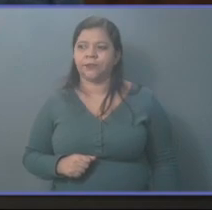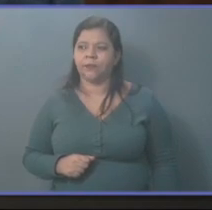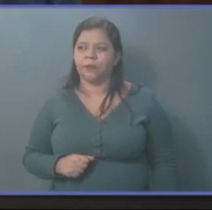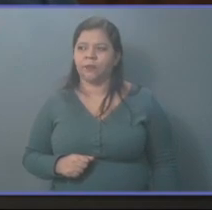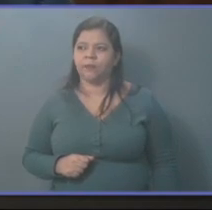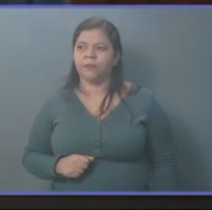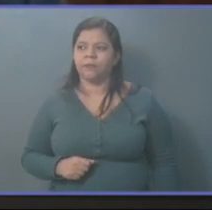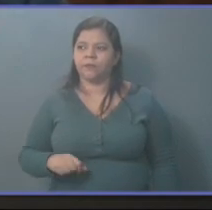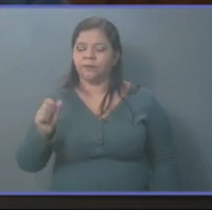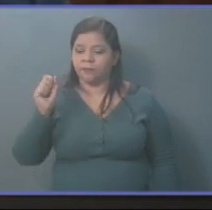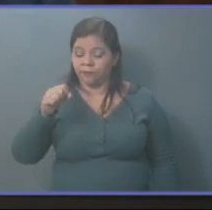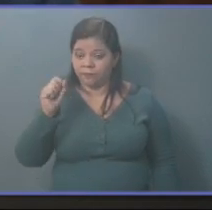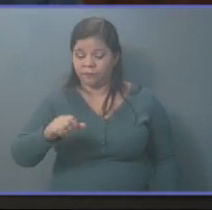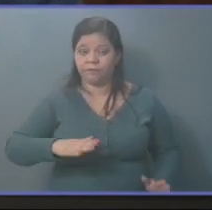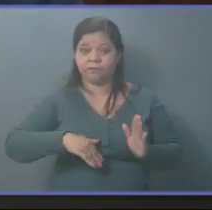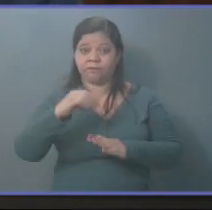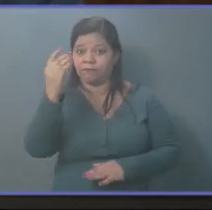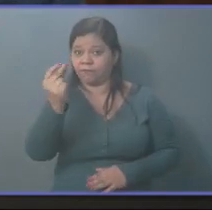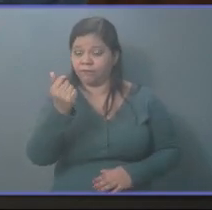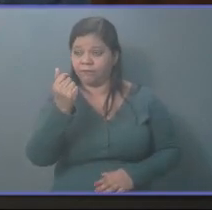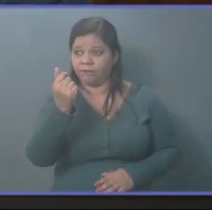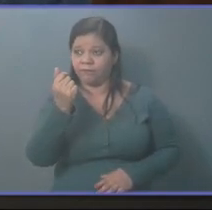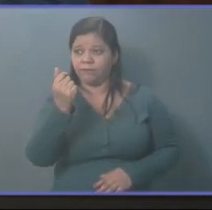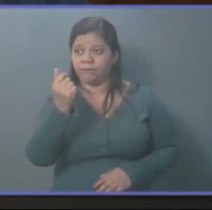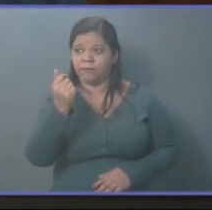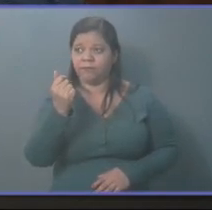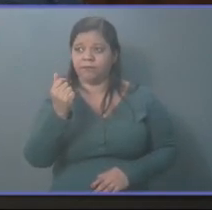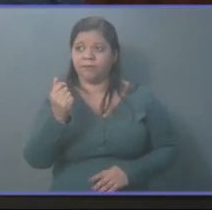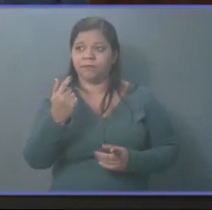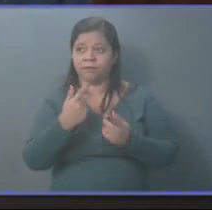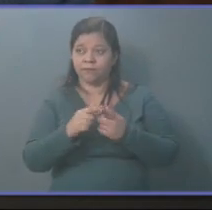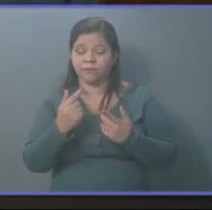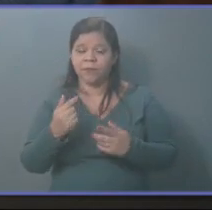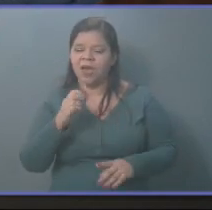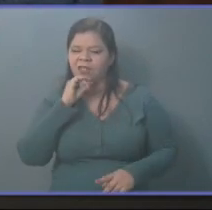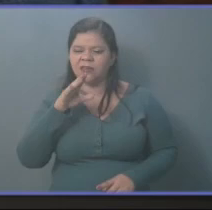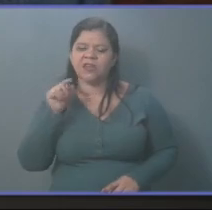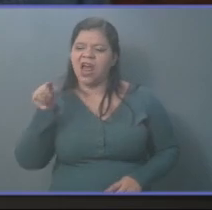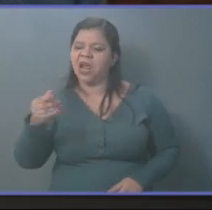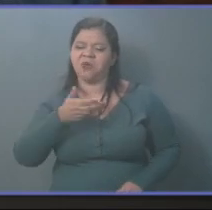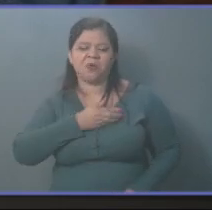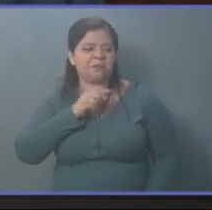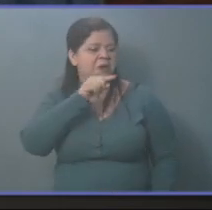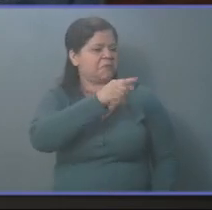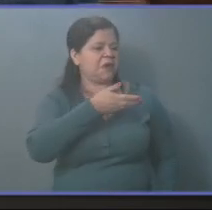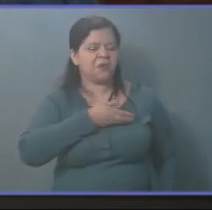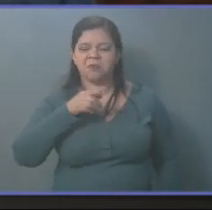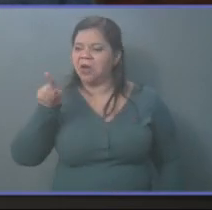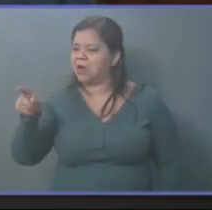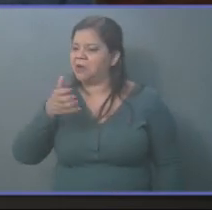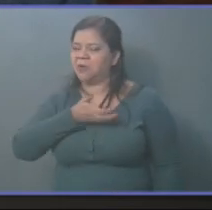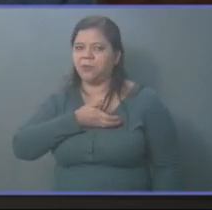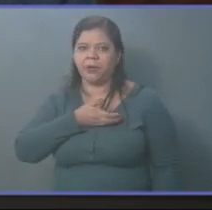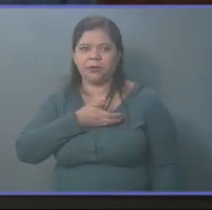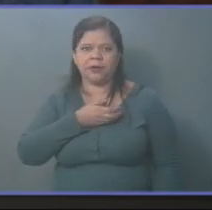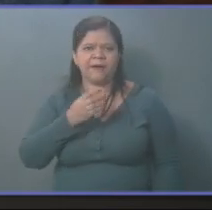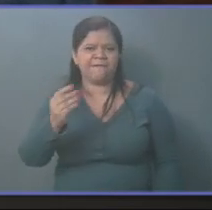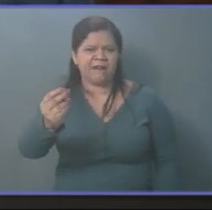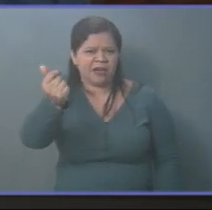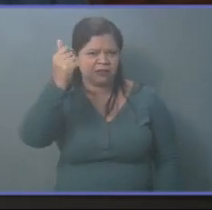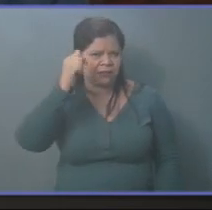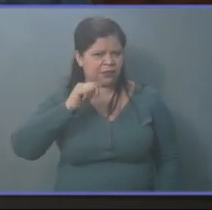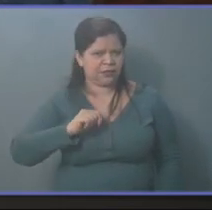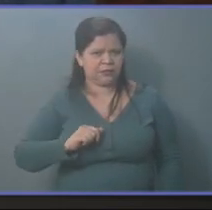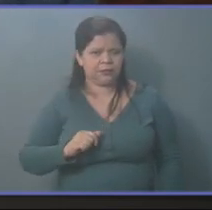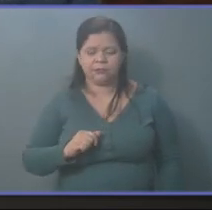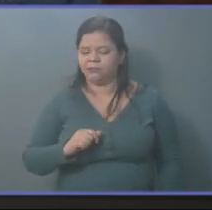pero como lo más fácil es echarle la culpa a otros y